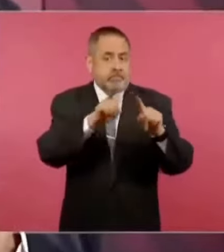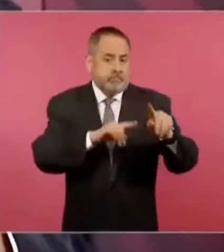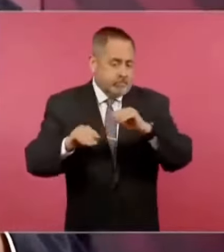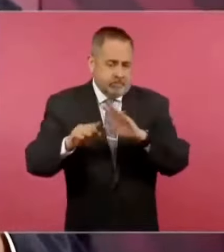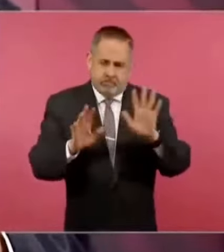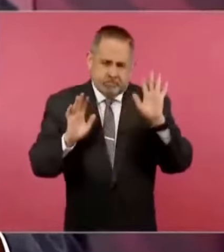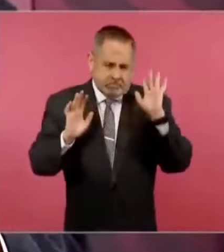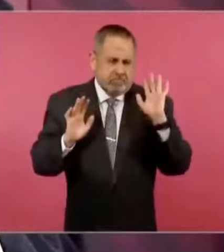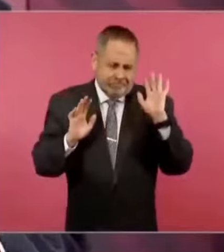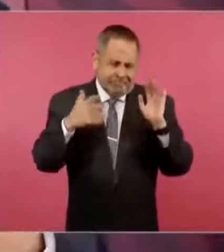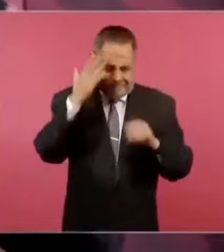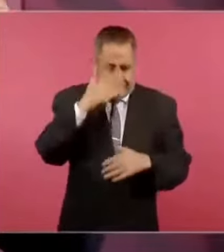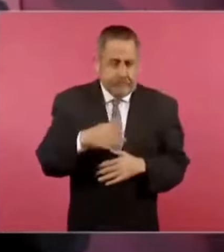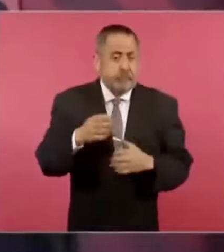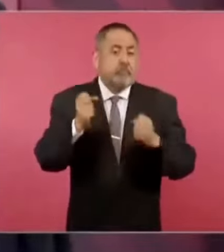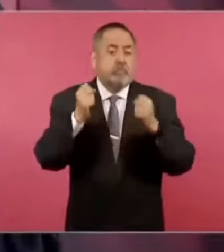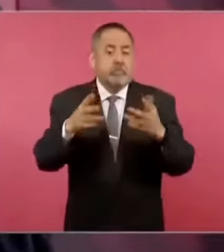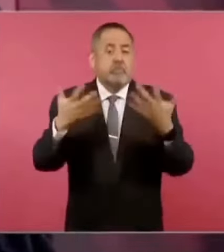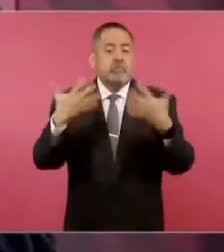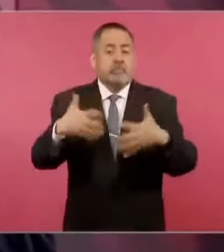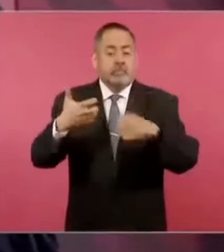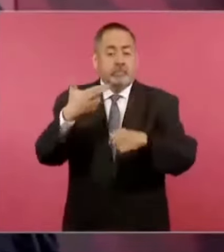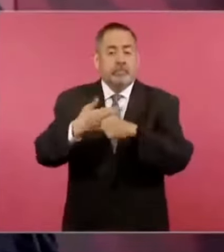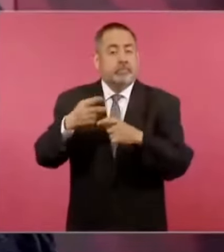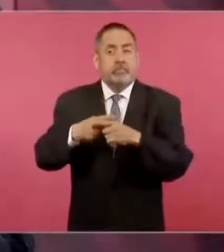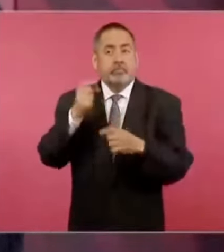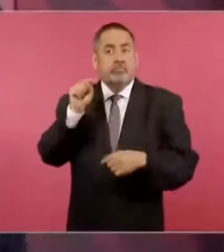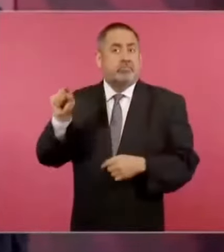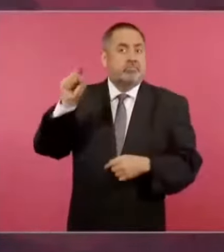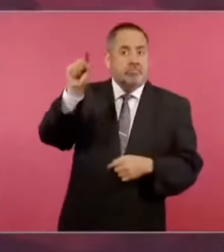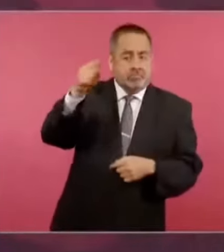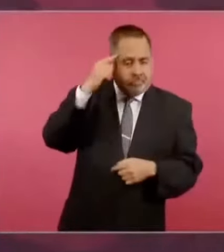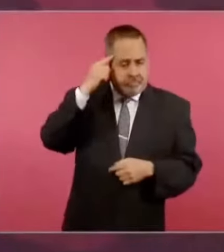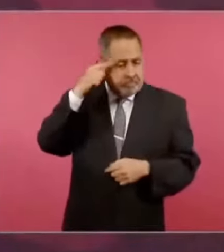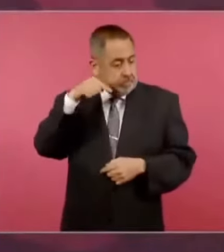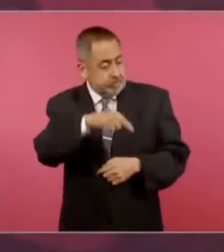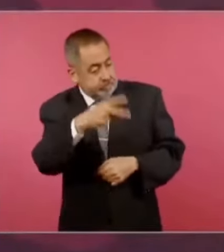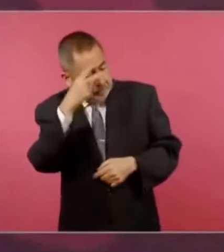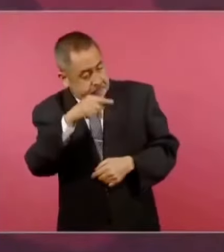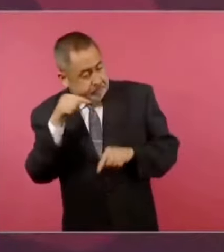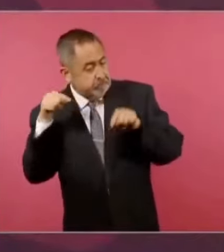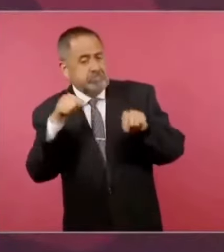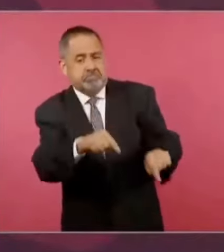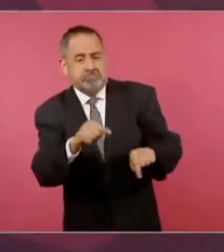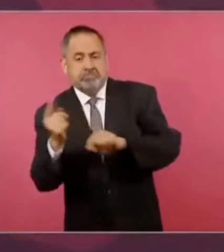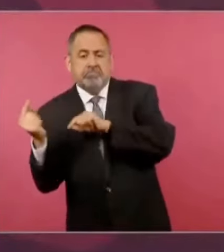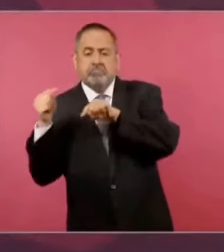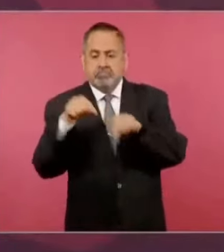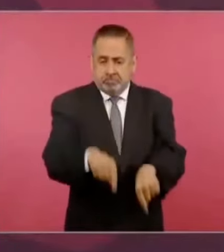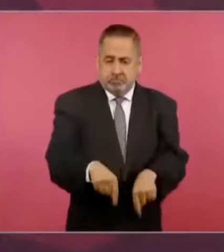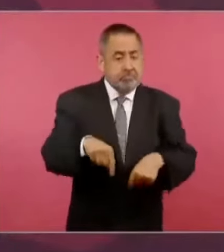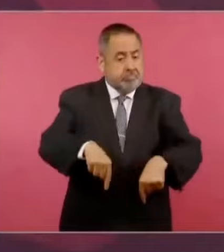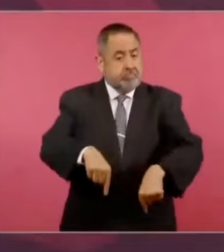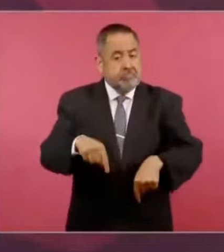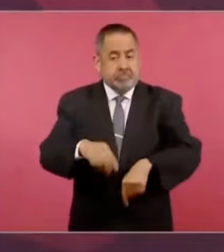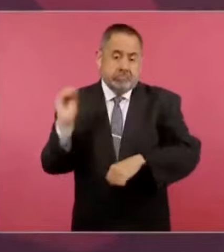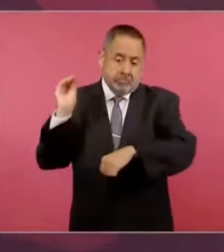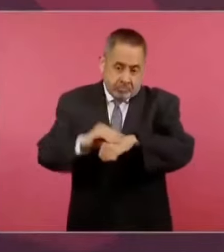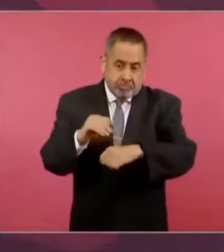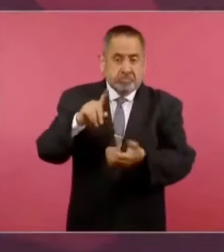se están viniendo a México, están